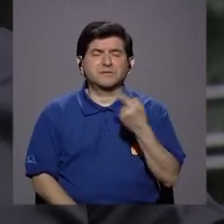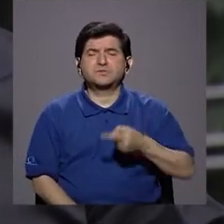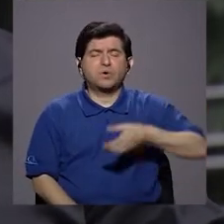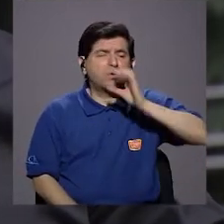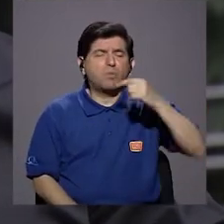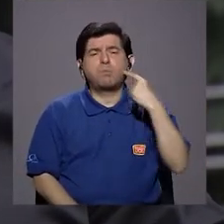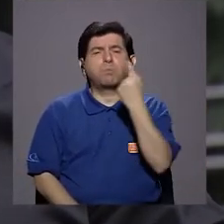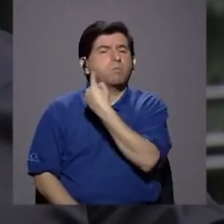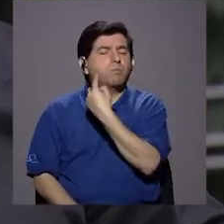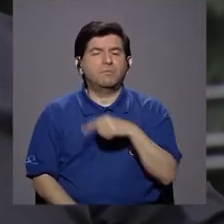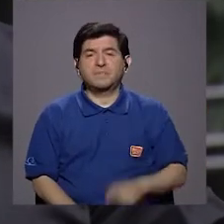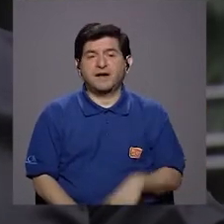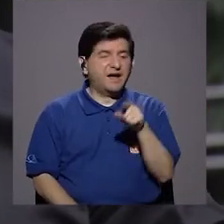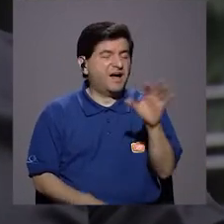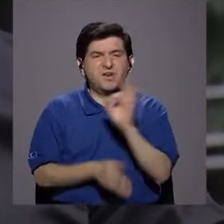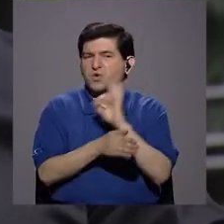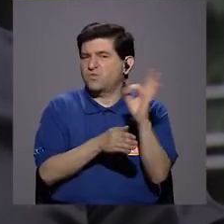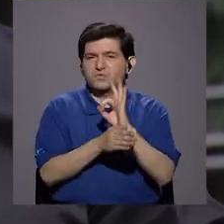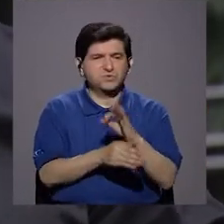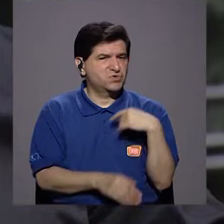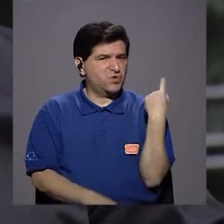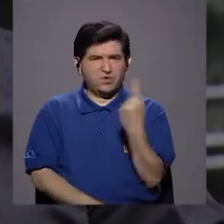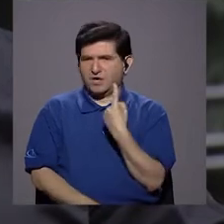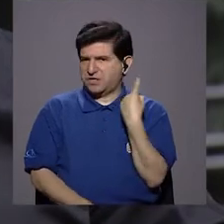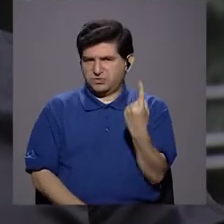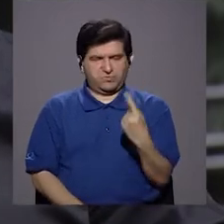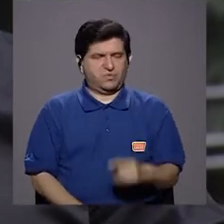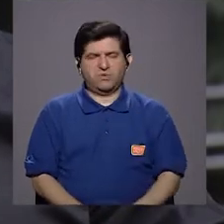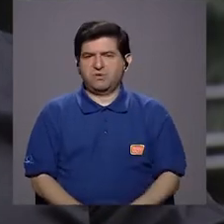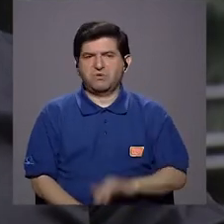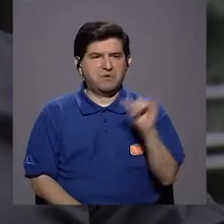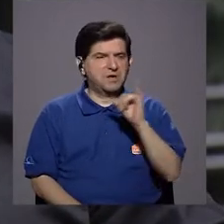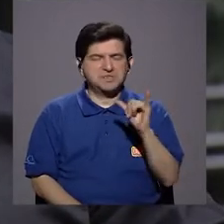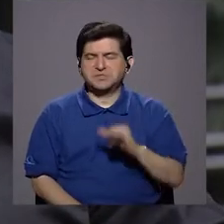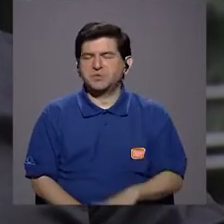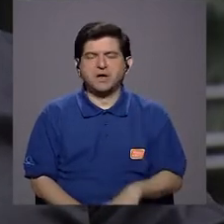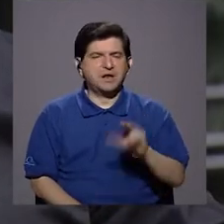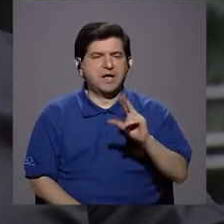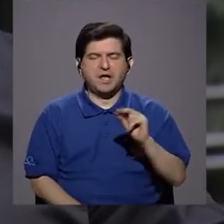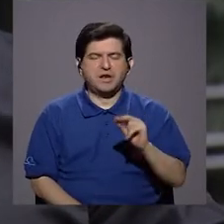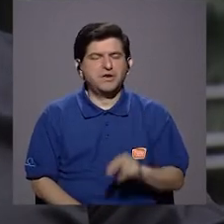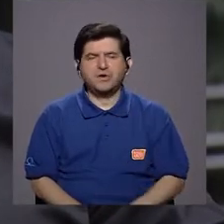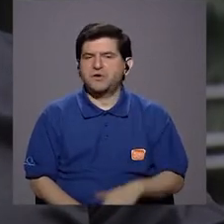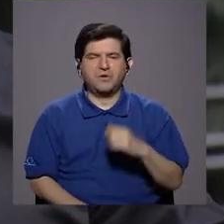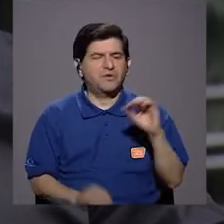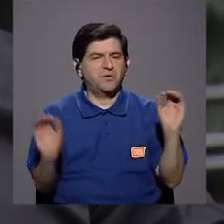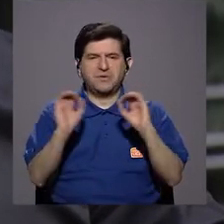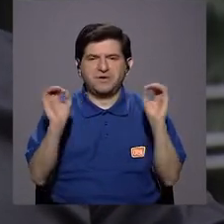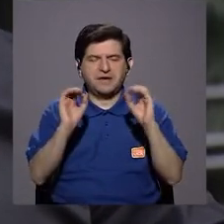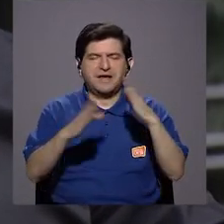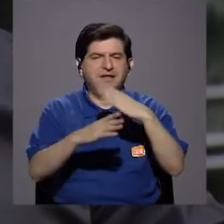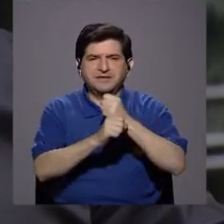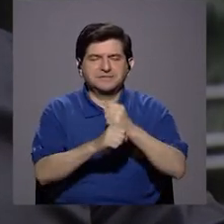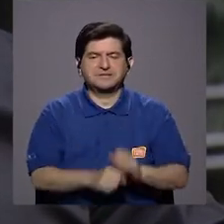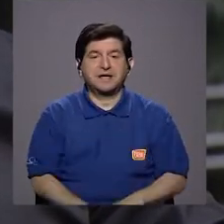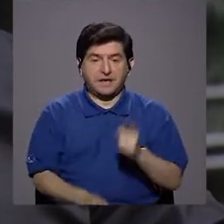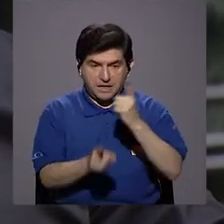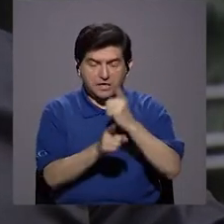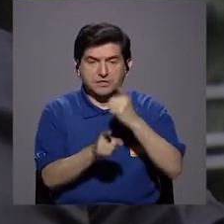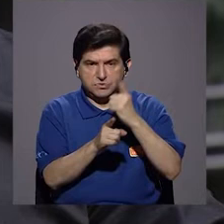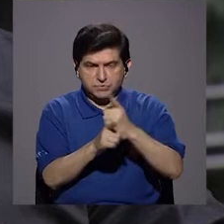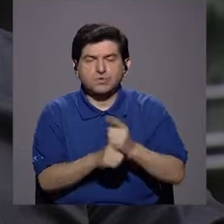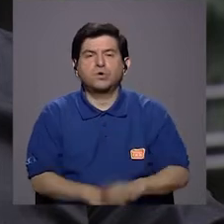entonces solamente uso el enjuague, no funciona. El enjuague solo es como que no estés haciendo realmente nada, ¿no? Es un adecuado